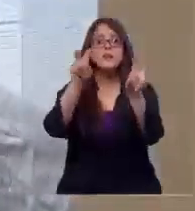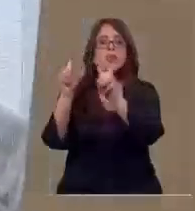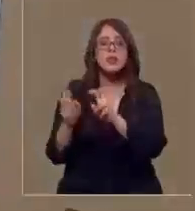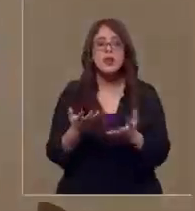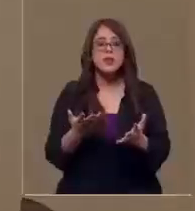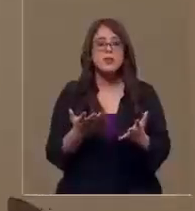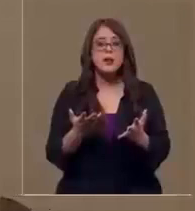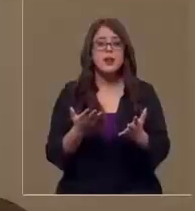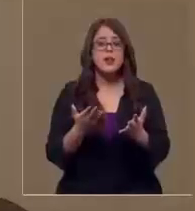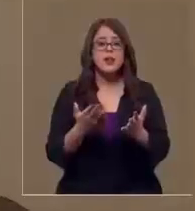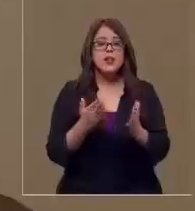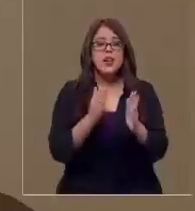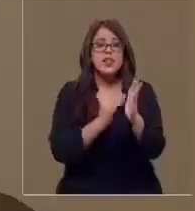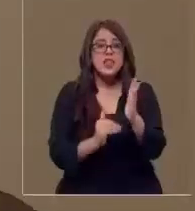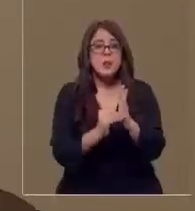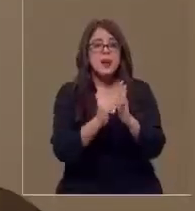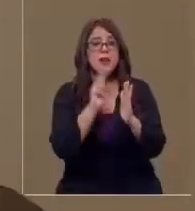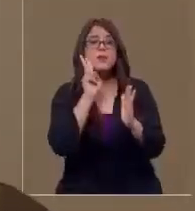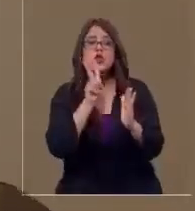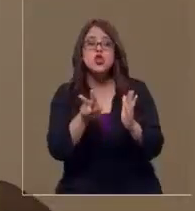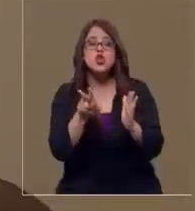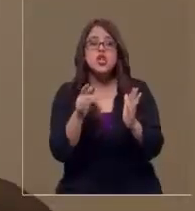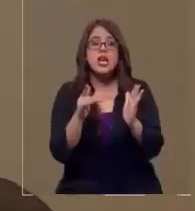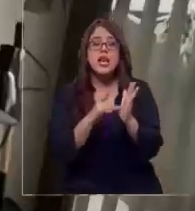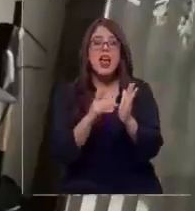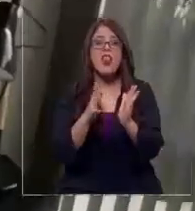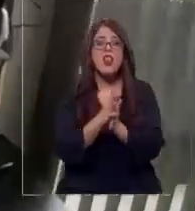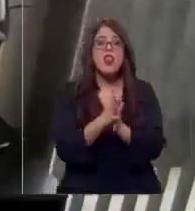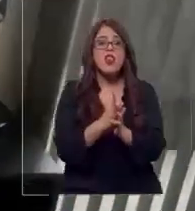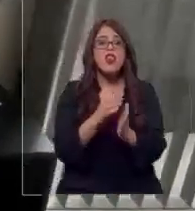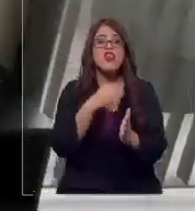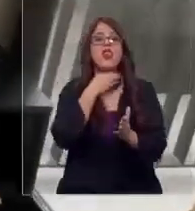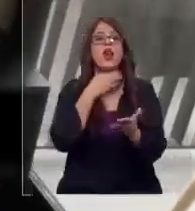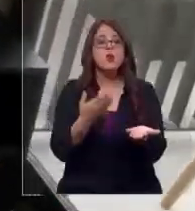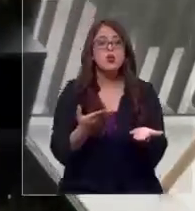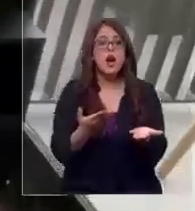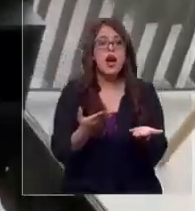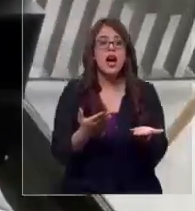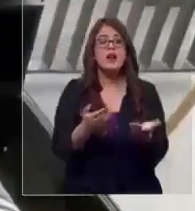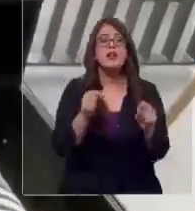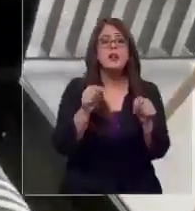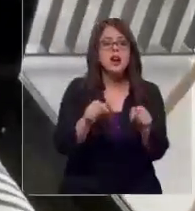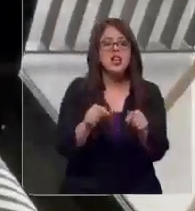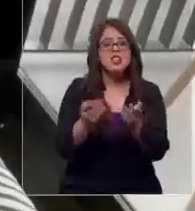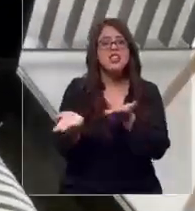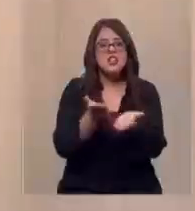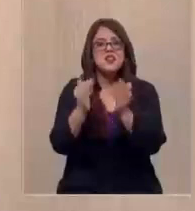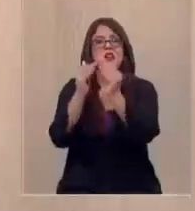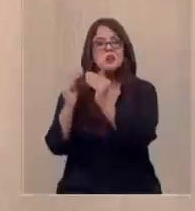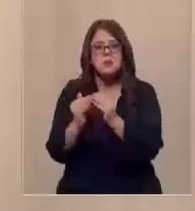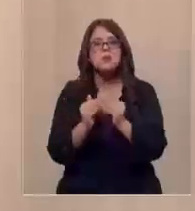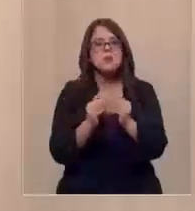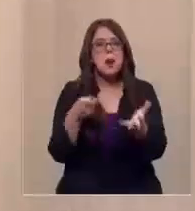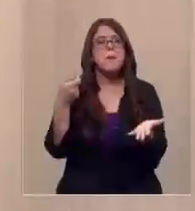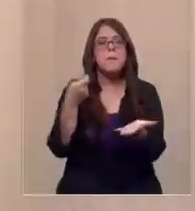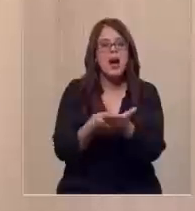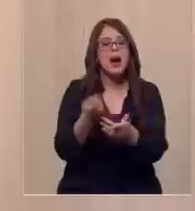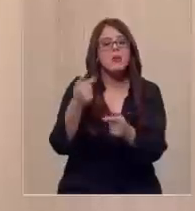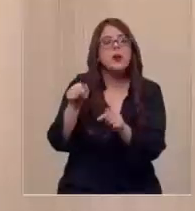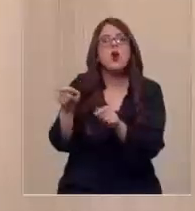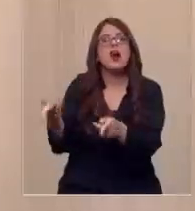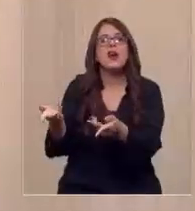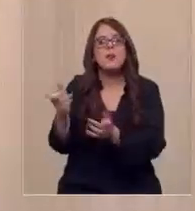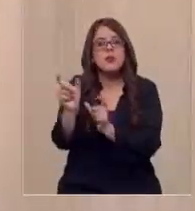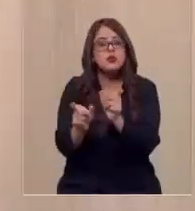viviendas sin deuda, el subsidio es de 1.100 UF y el Servio lo cubre 100%. Por lo tanto, la persona ya no tiene que seguir pagando nada.